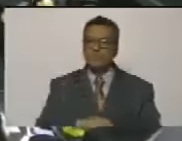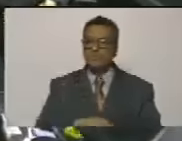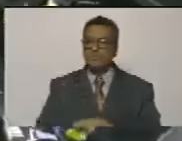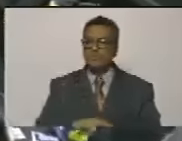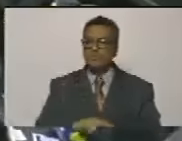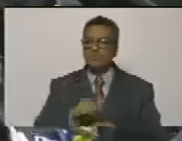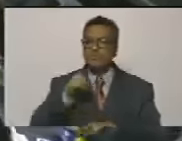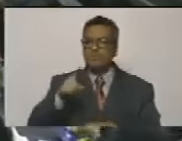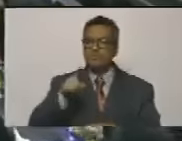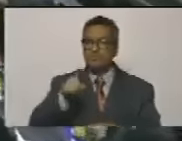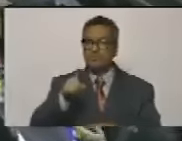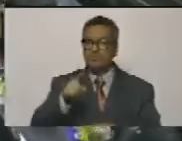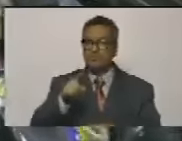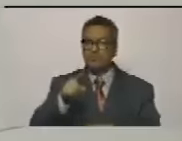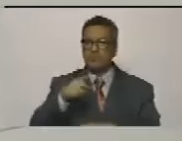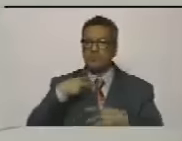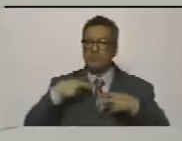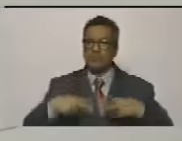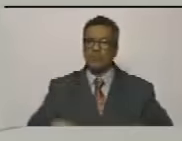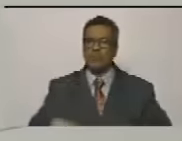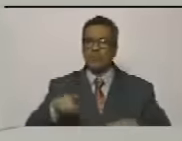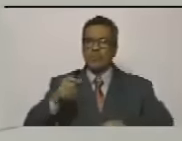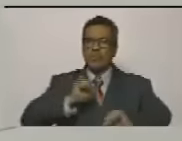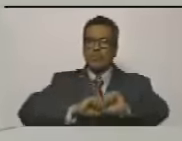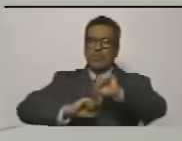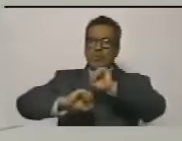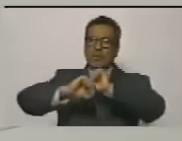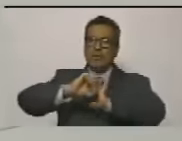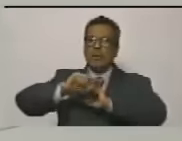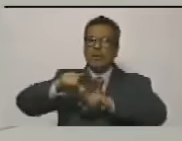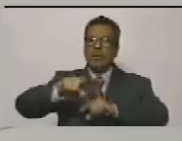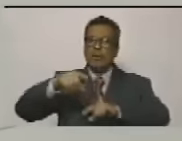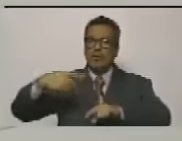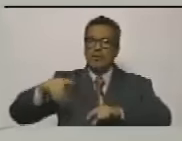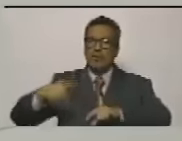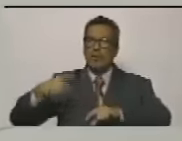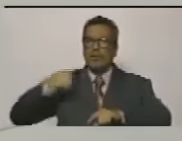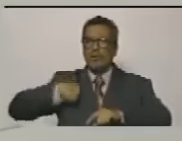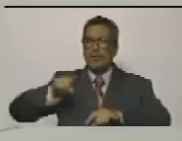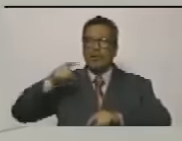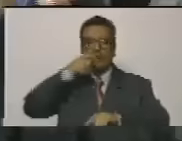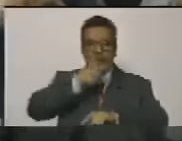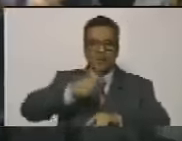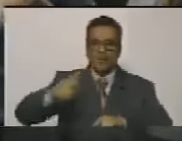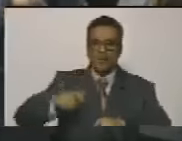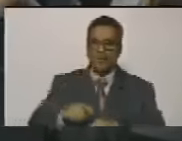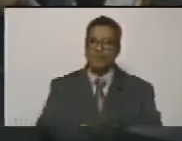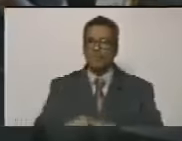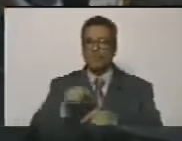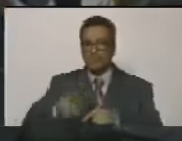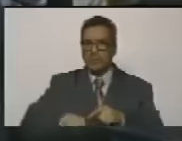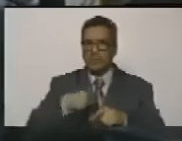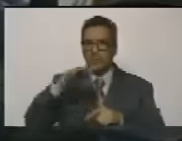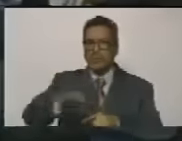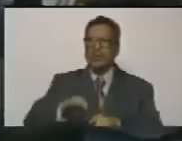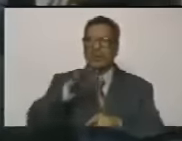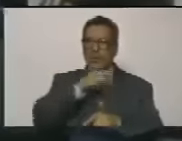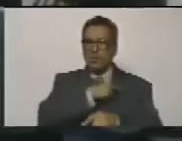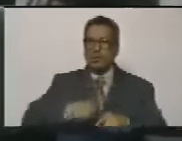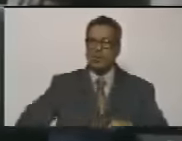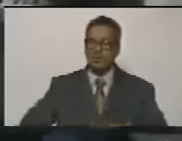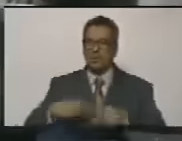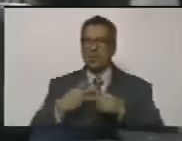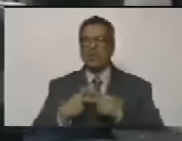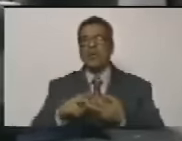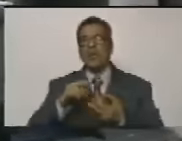y se nos irá la vida en defender el derecho que tiene este pueblo para elegir presidente en